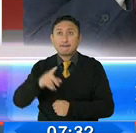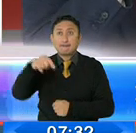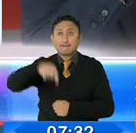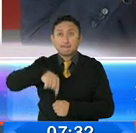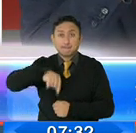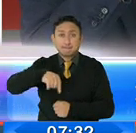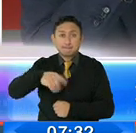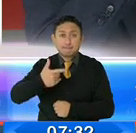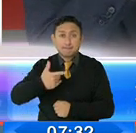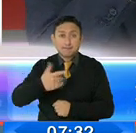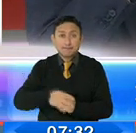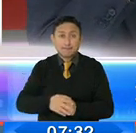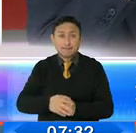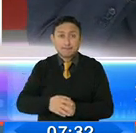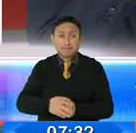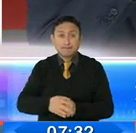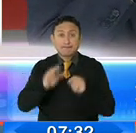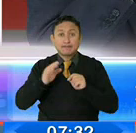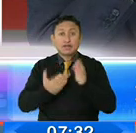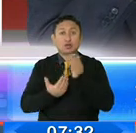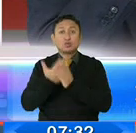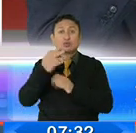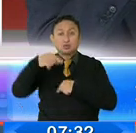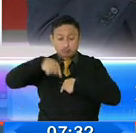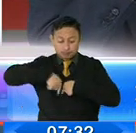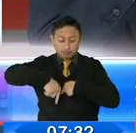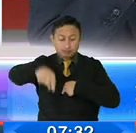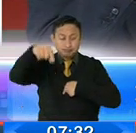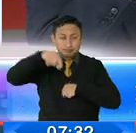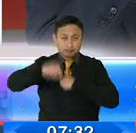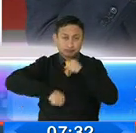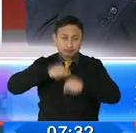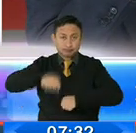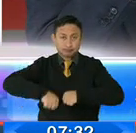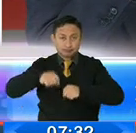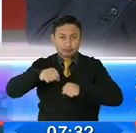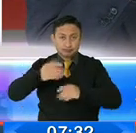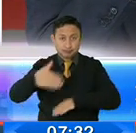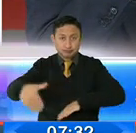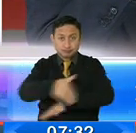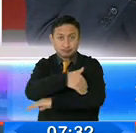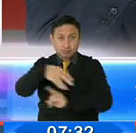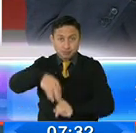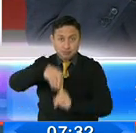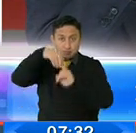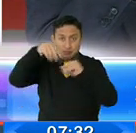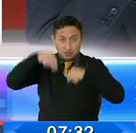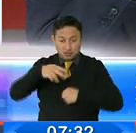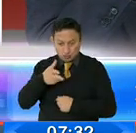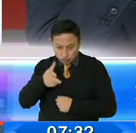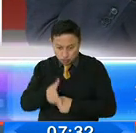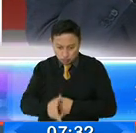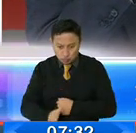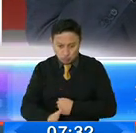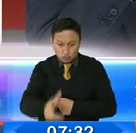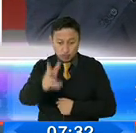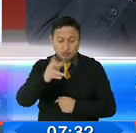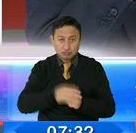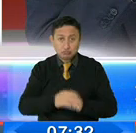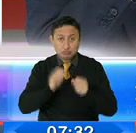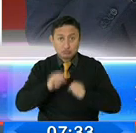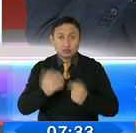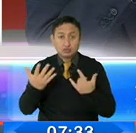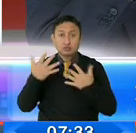vía, una ciclovía que vaya por vías principales, porque sólo así vamos a generar la